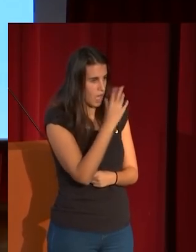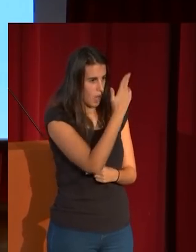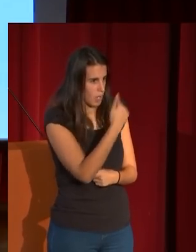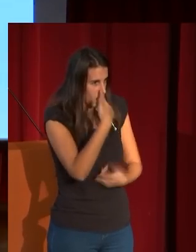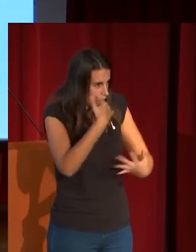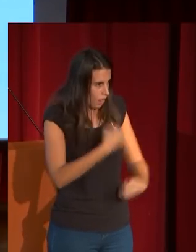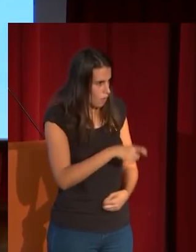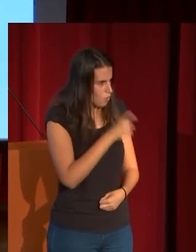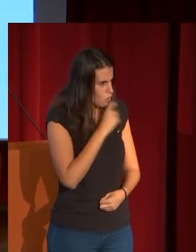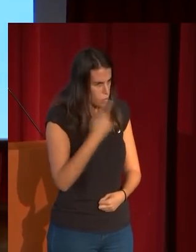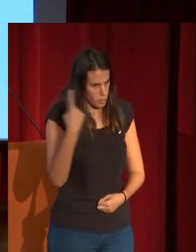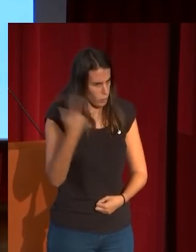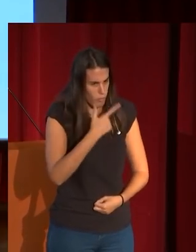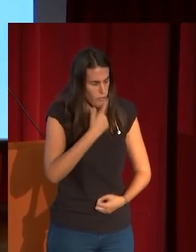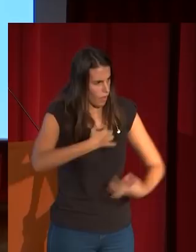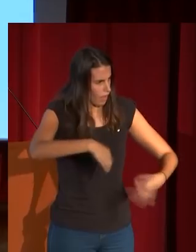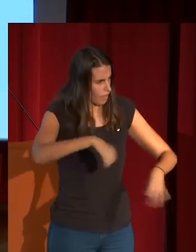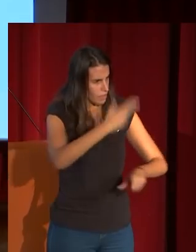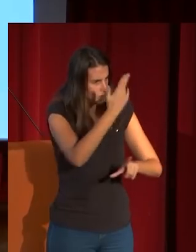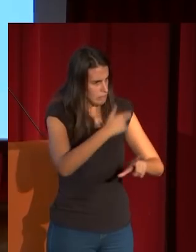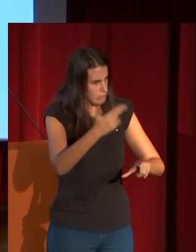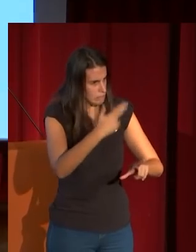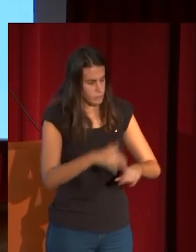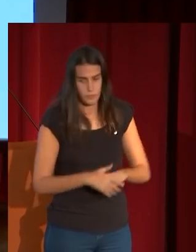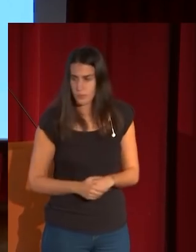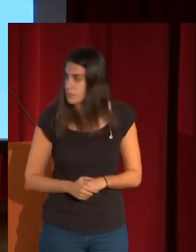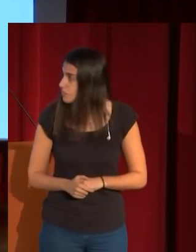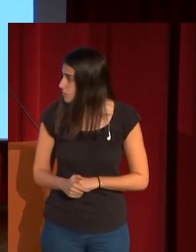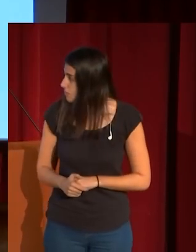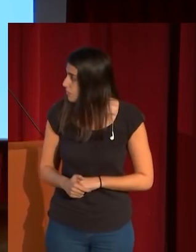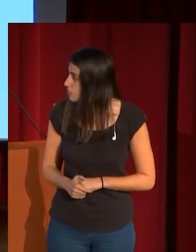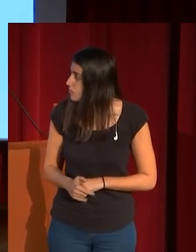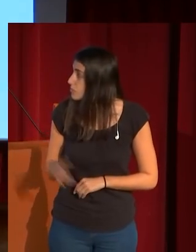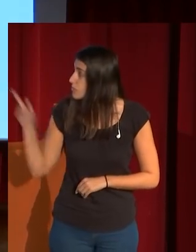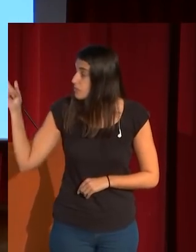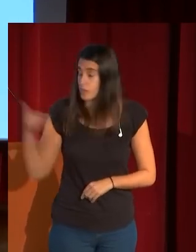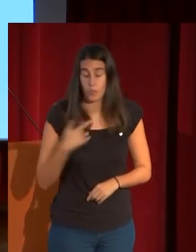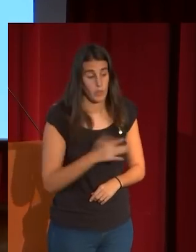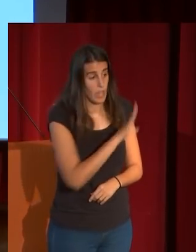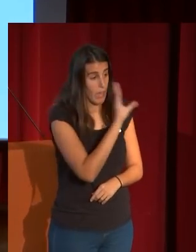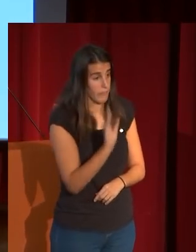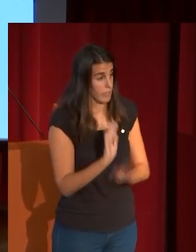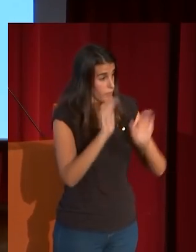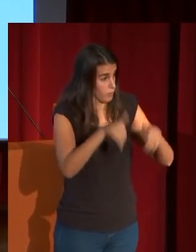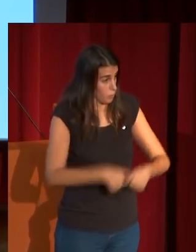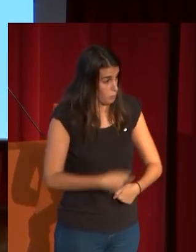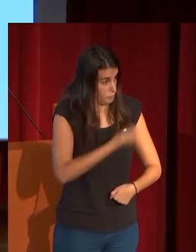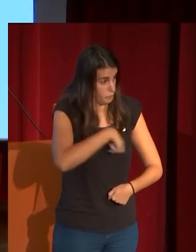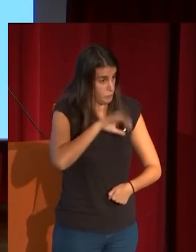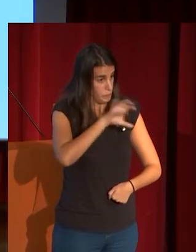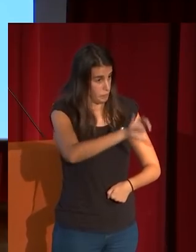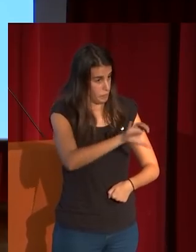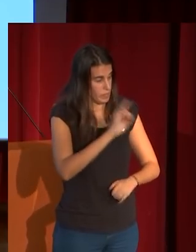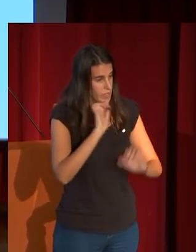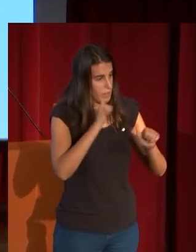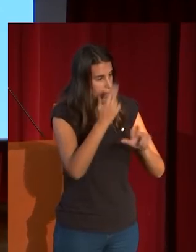esta obra que le lleva dos años la inicia en el 72 después de ese viaje a África un alto en el camino para en